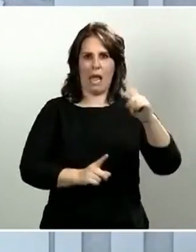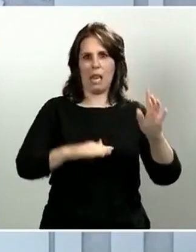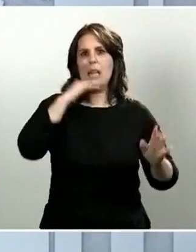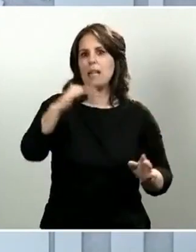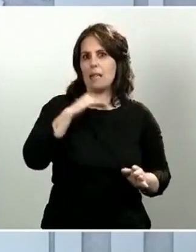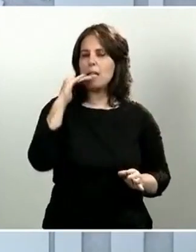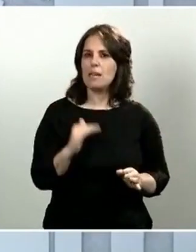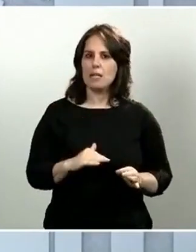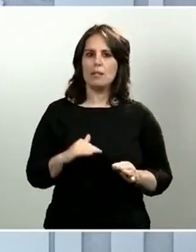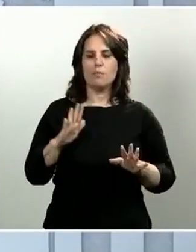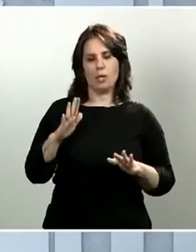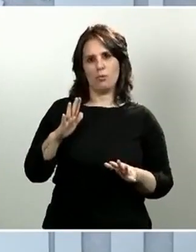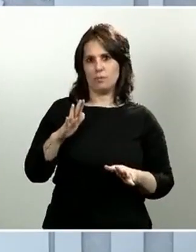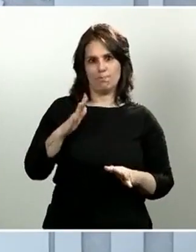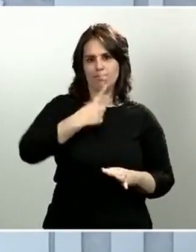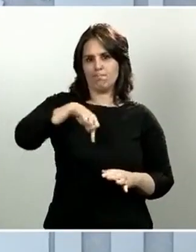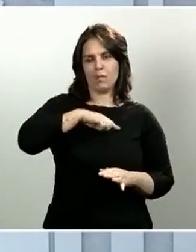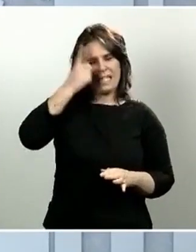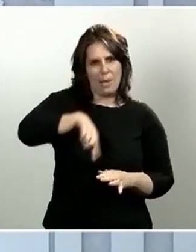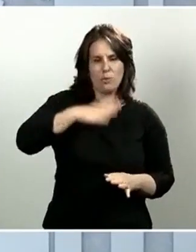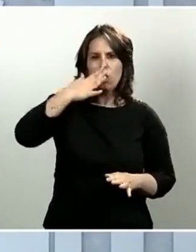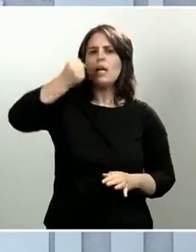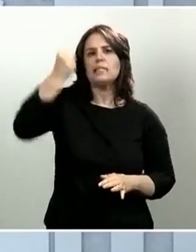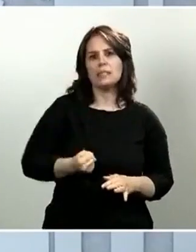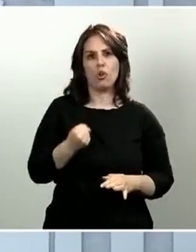es evitar un hipotético retroceso en la lucha contra el virus.